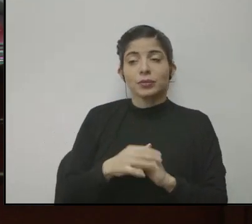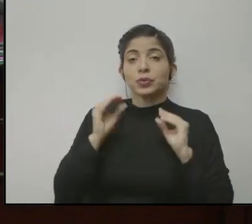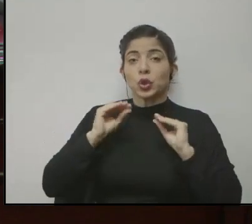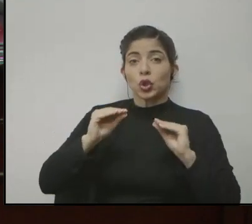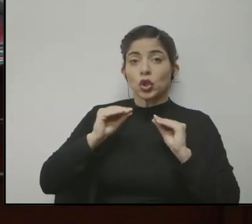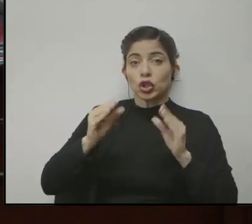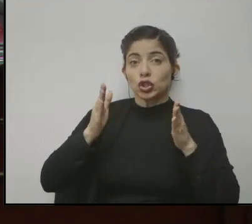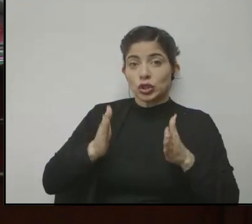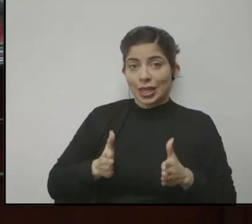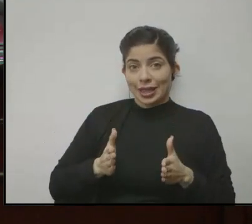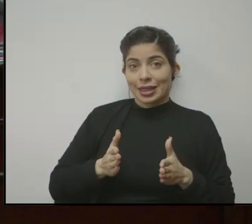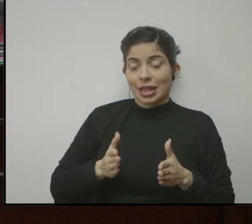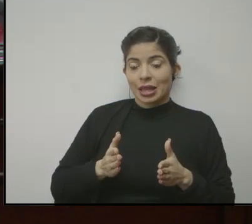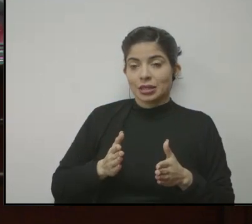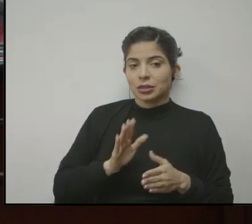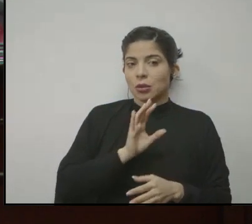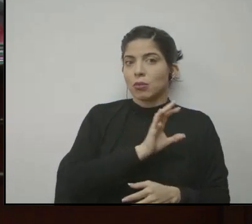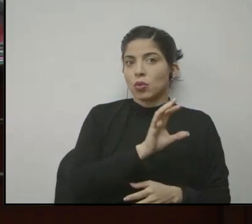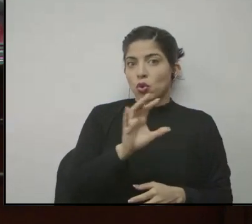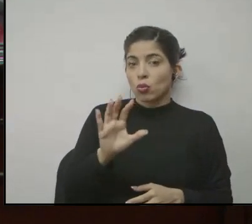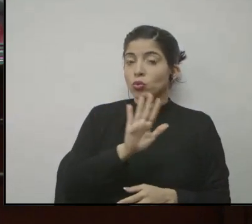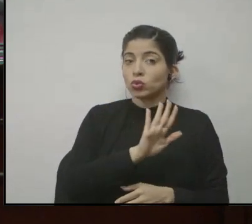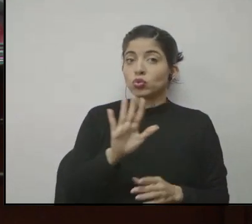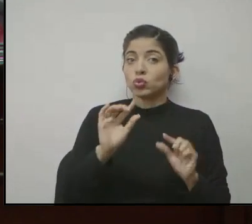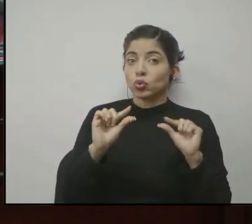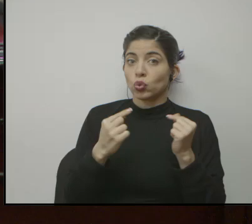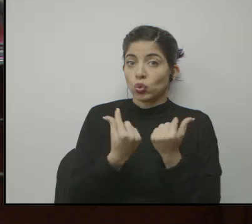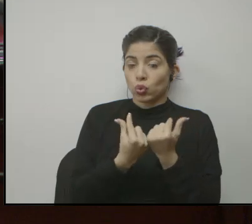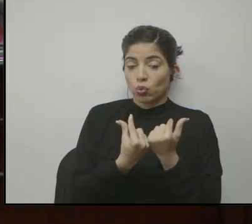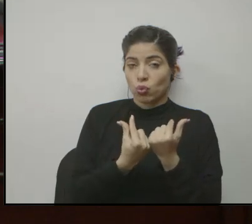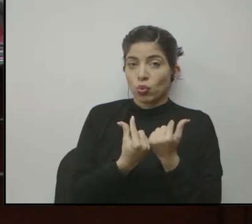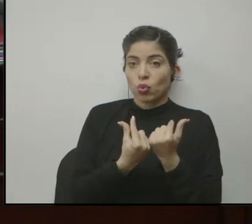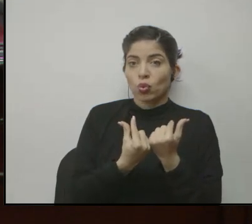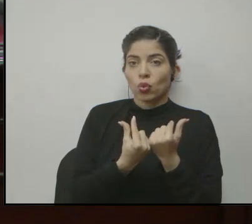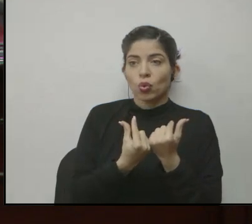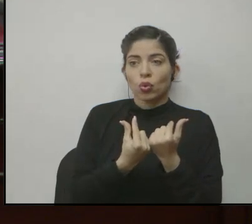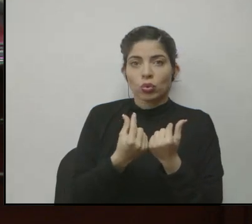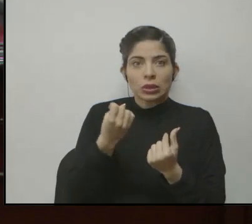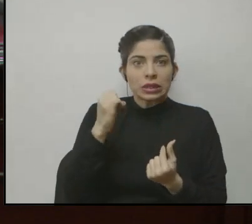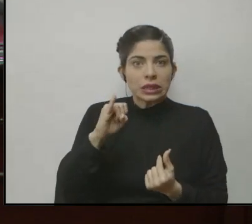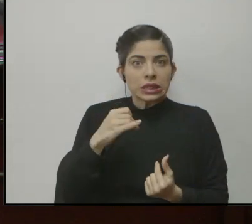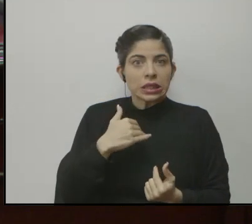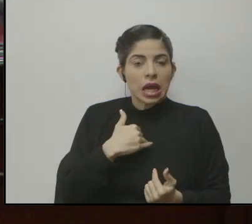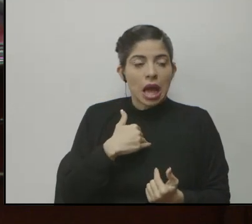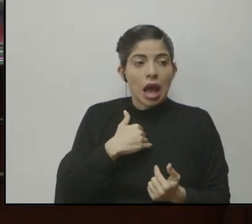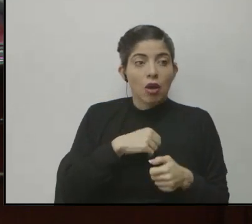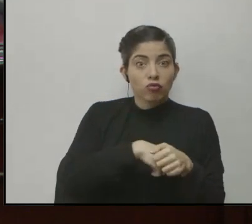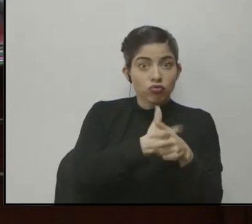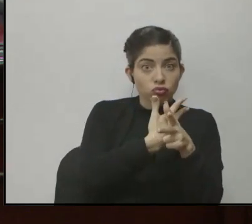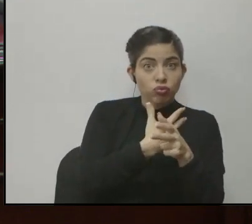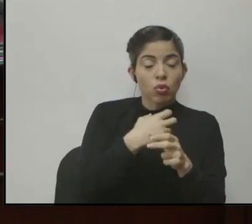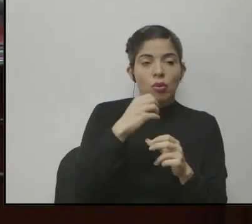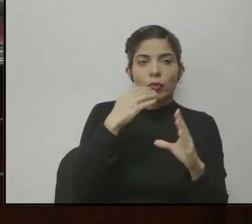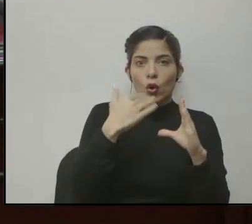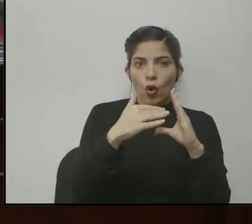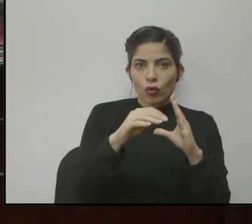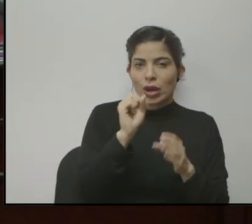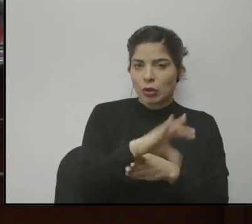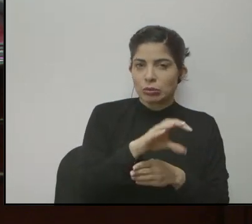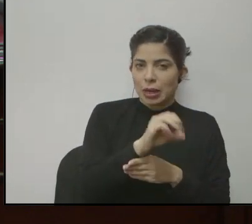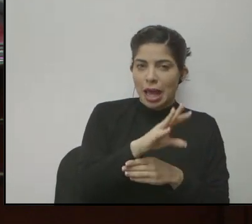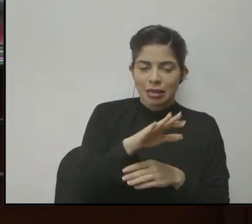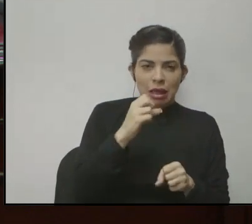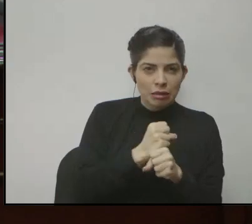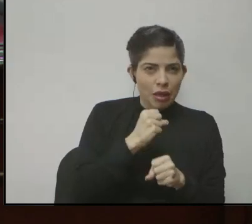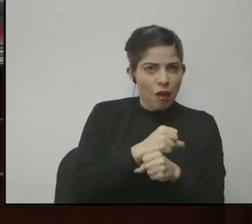docentes tienen que, por su medio, a su grupo o a sus grupos, aquellos que tienen conexión por correo electrónico a hacer llegar el material,